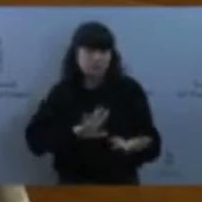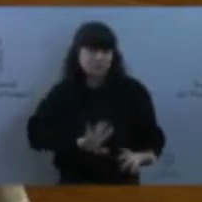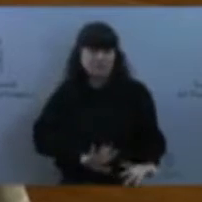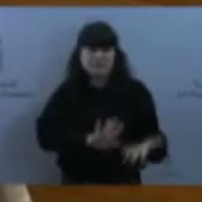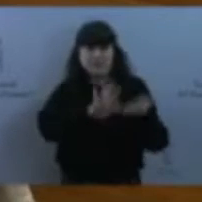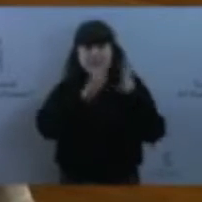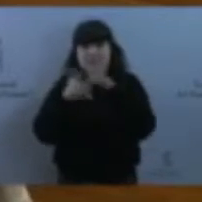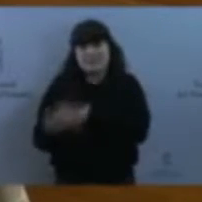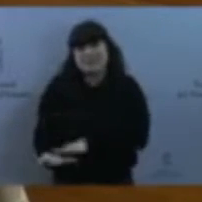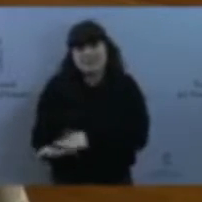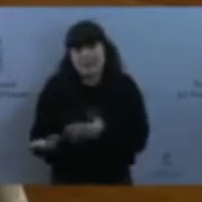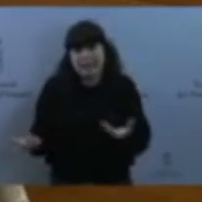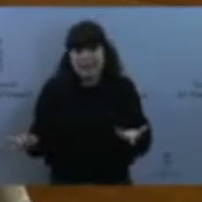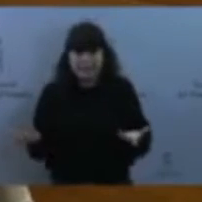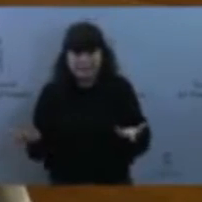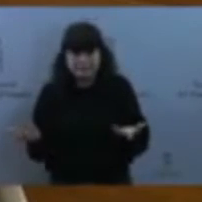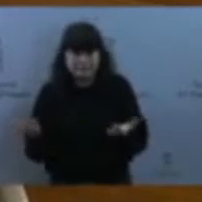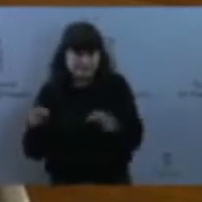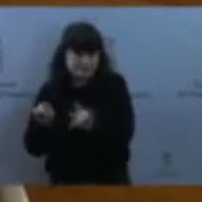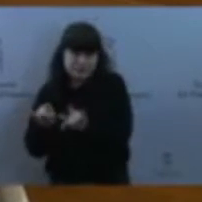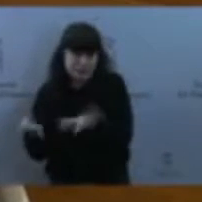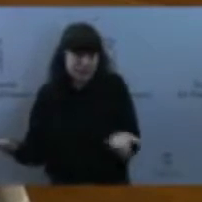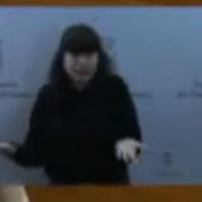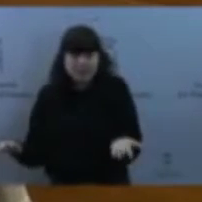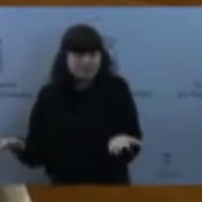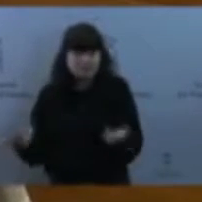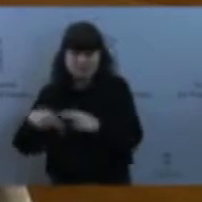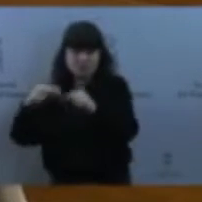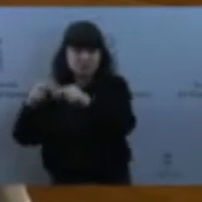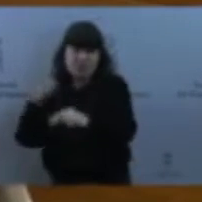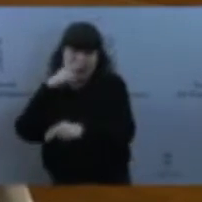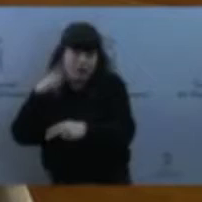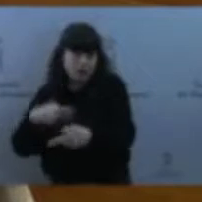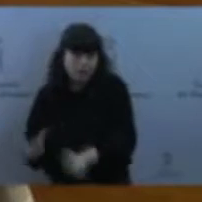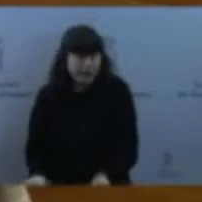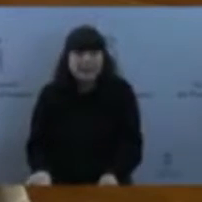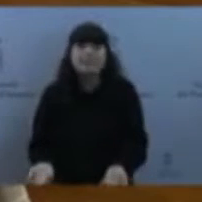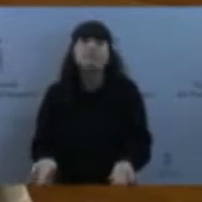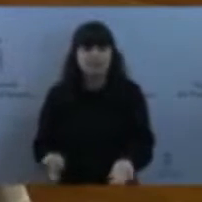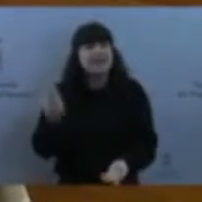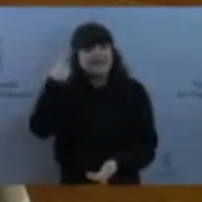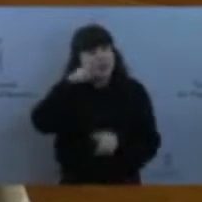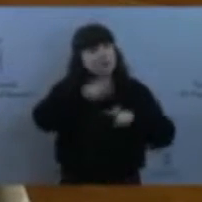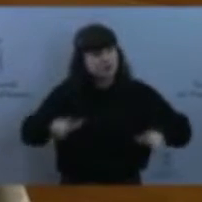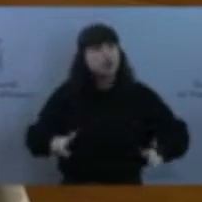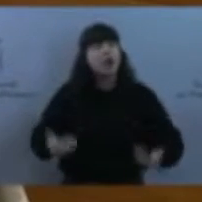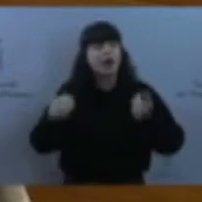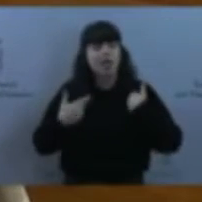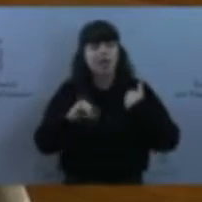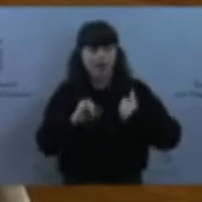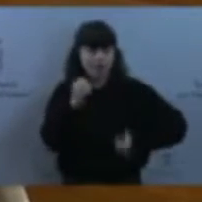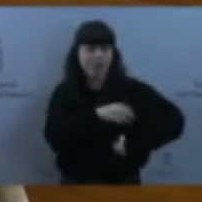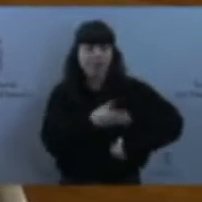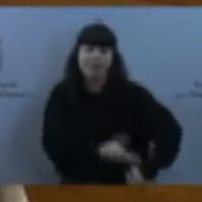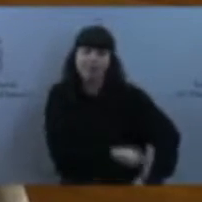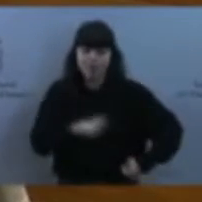tejido económico. Sabemos que hay responsables políticos que se los metían en el bolsillo. No, señor consejero, ustedes no saben a dónde